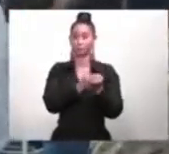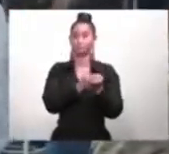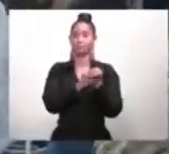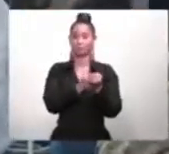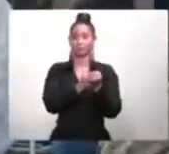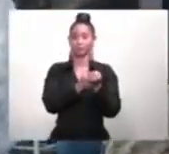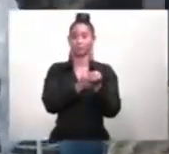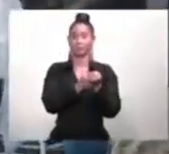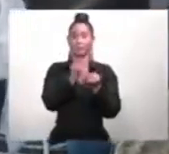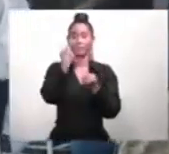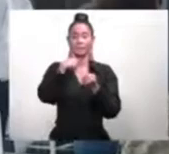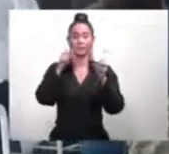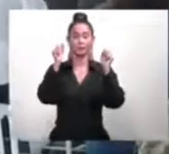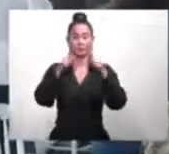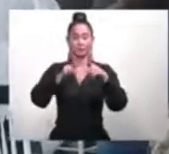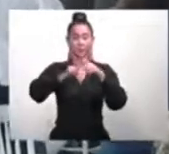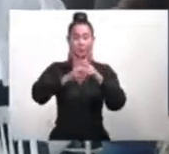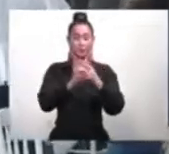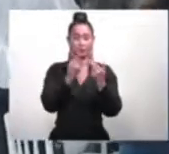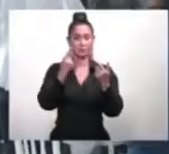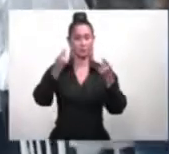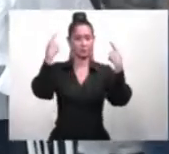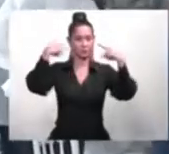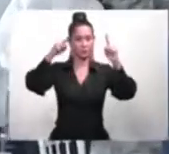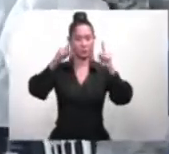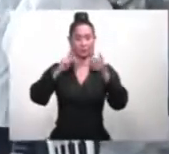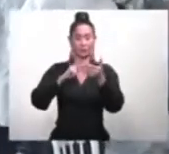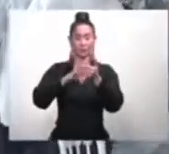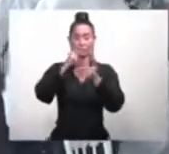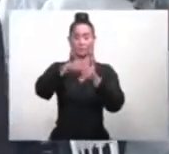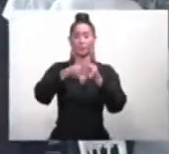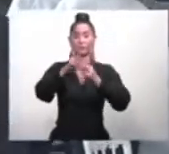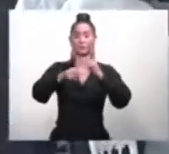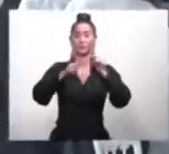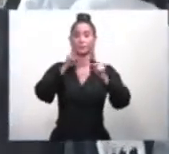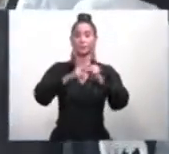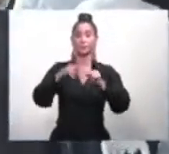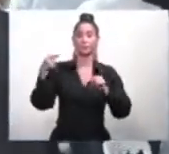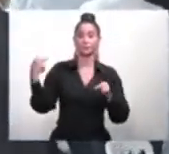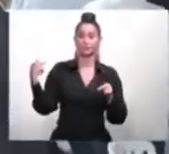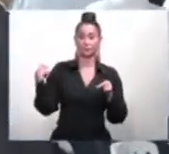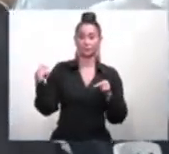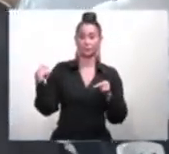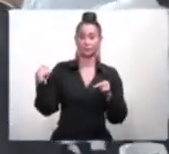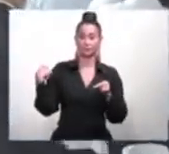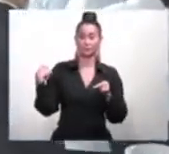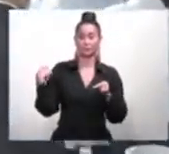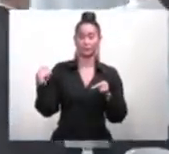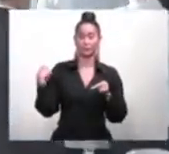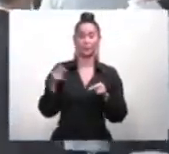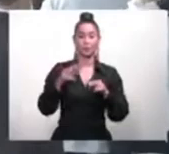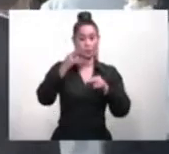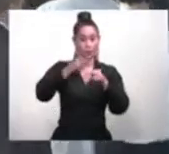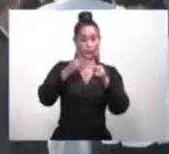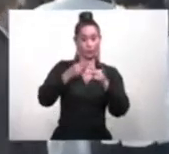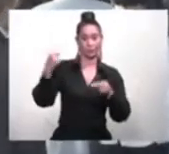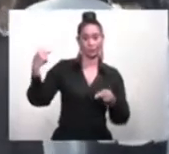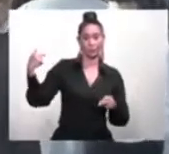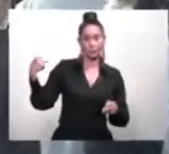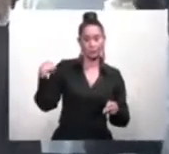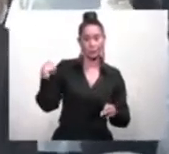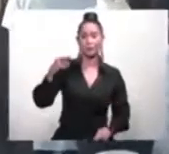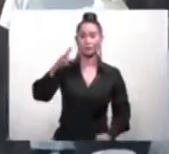para poder iniciar con éxito este Plan Nacional de Vacunación. Vacuna TRD